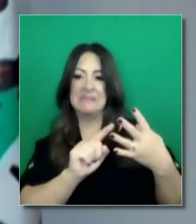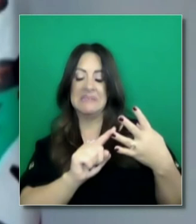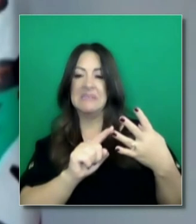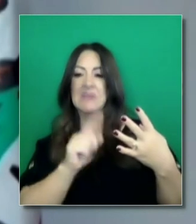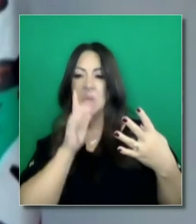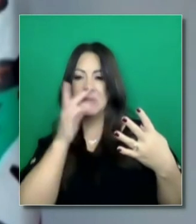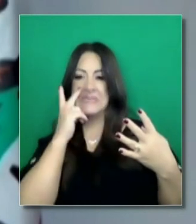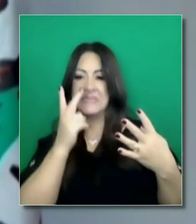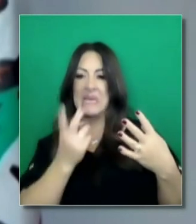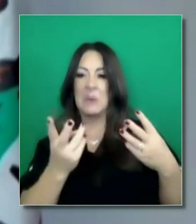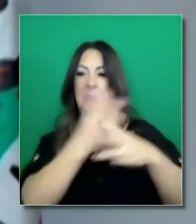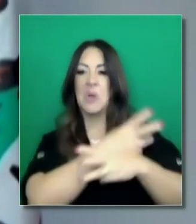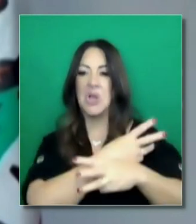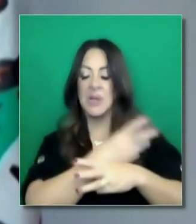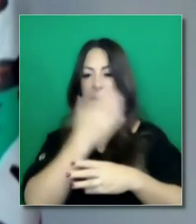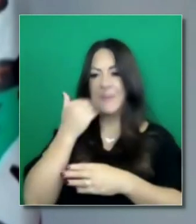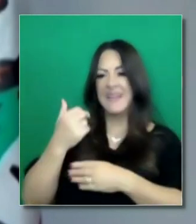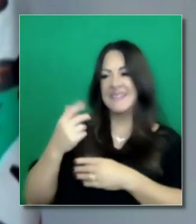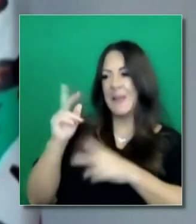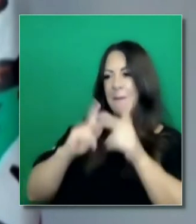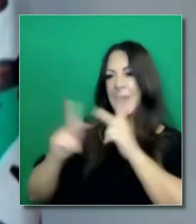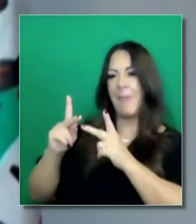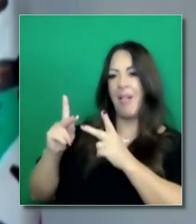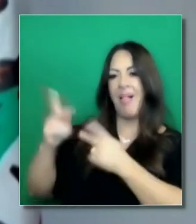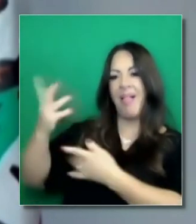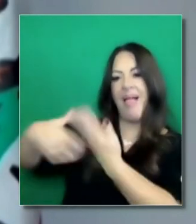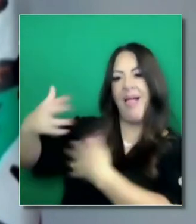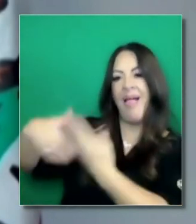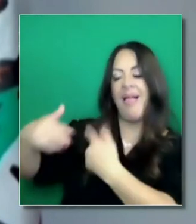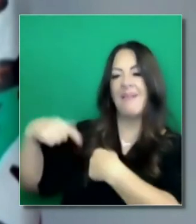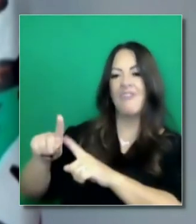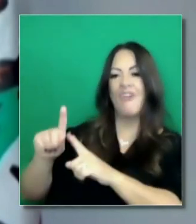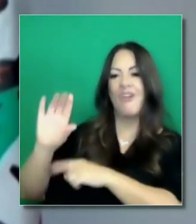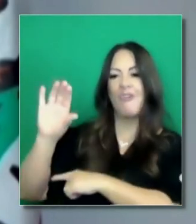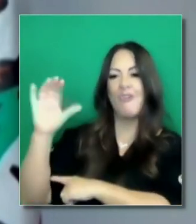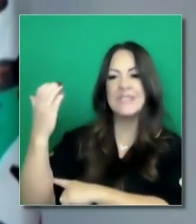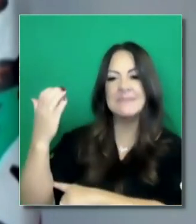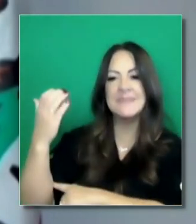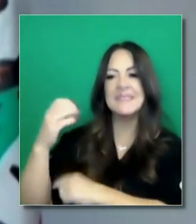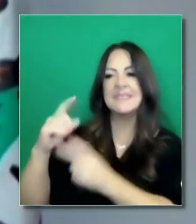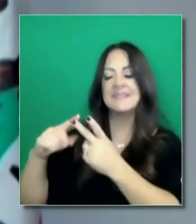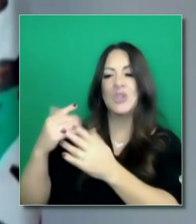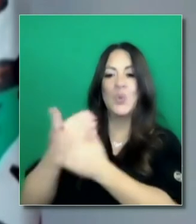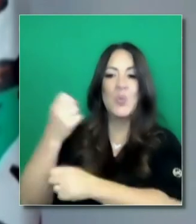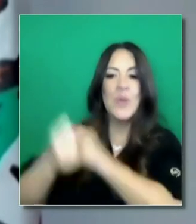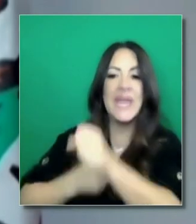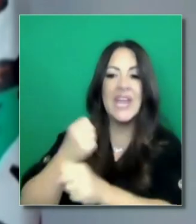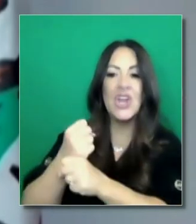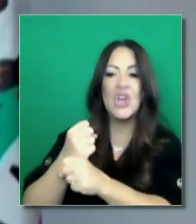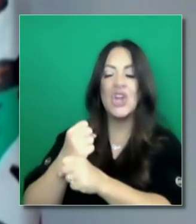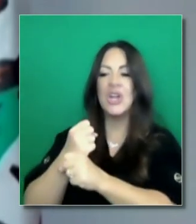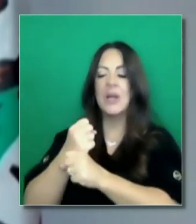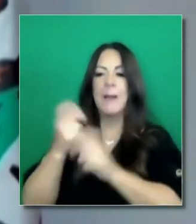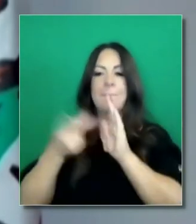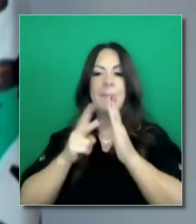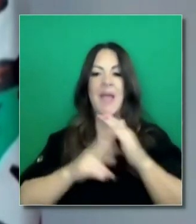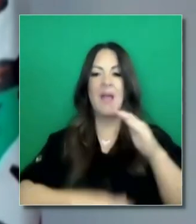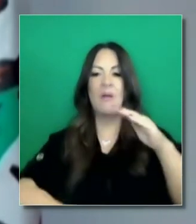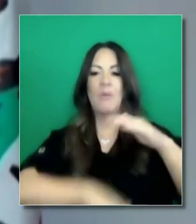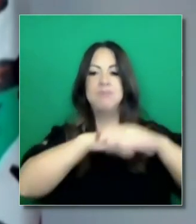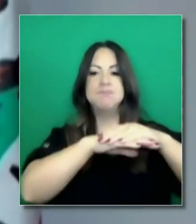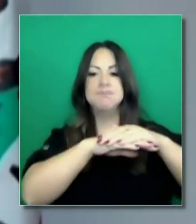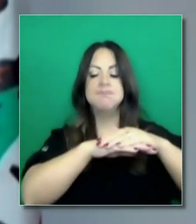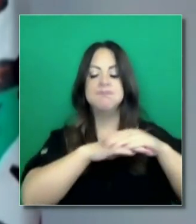y la semana que vienen se van acumulando, impactando las salas de emergencias, en las salas de